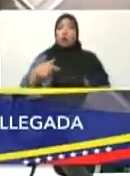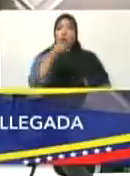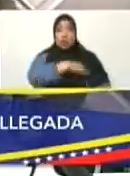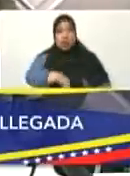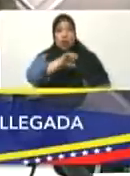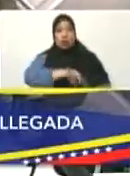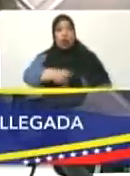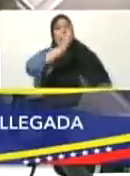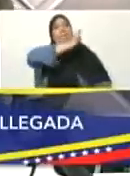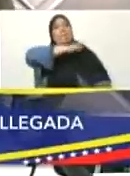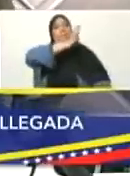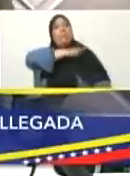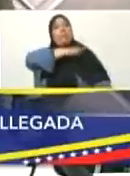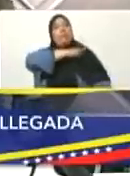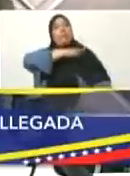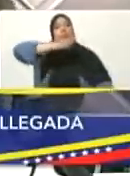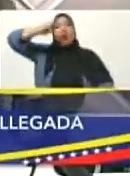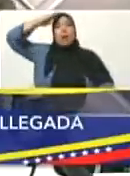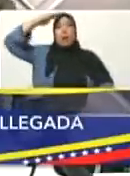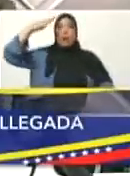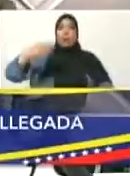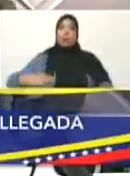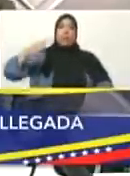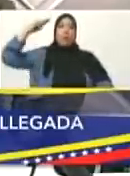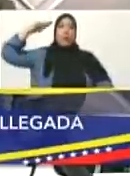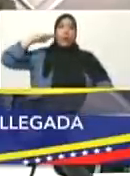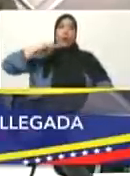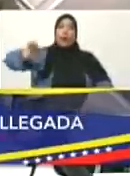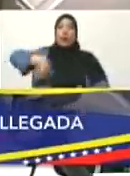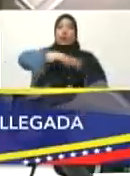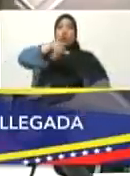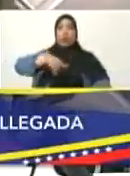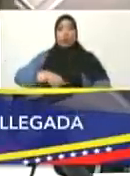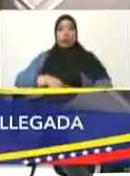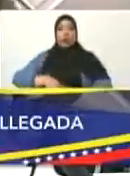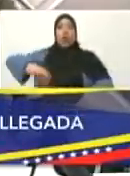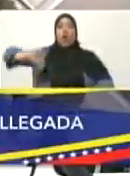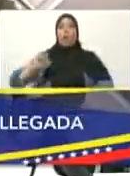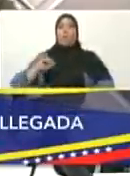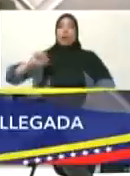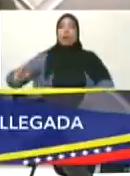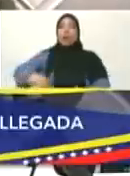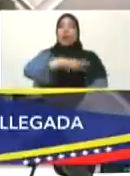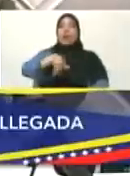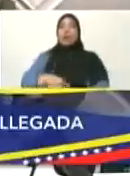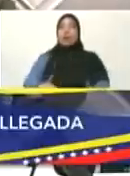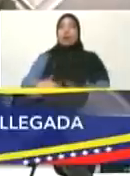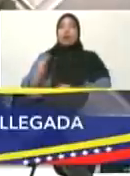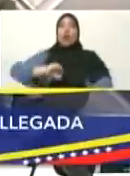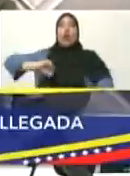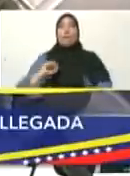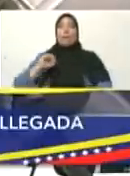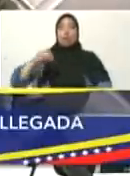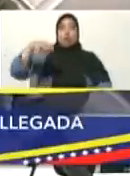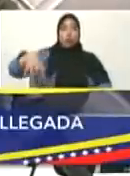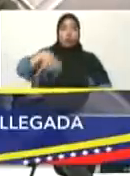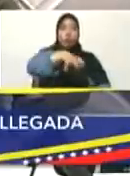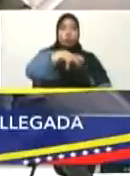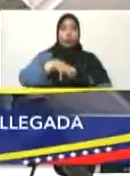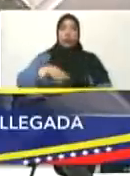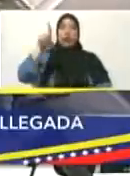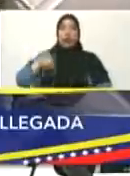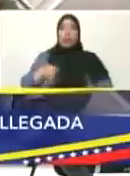oficiales de la Fuerza Armada Nacional Bolivariana, de la Policía Nacional Bolivariana, de las policías estadales y municipales